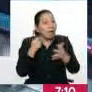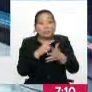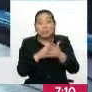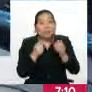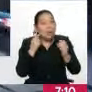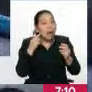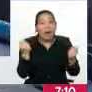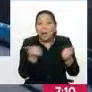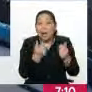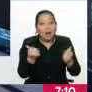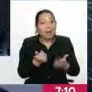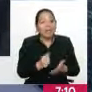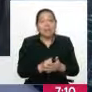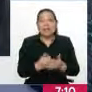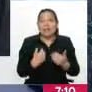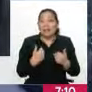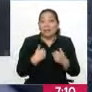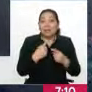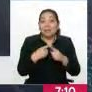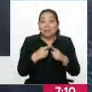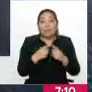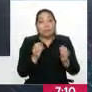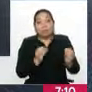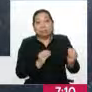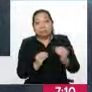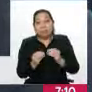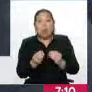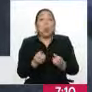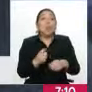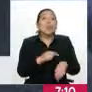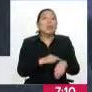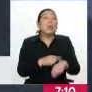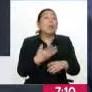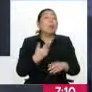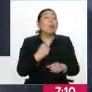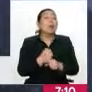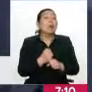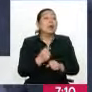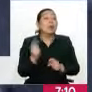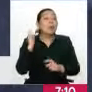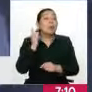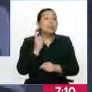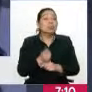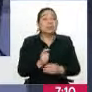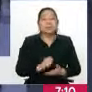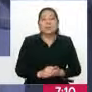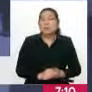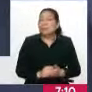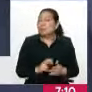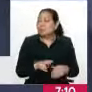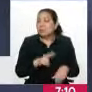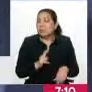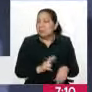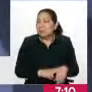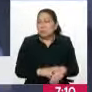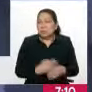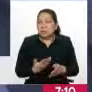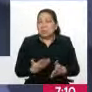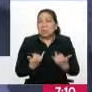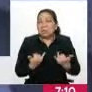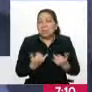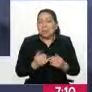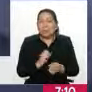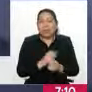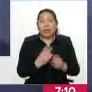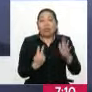deben cumplir una serie de turnos. Generalmente, ¿cuántas horas pueden trabajar ustedes de corrido? Bueno, normalmente estamos trabajando ahora